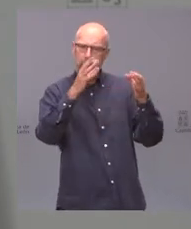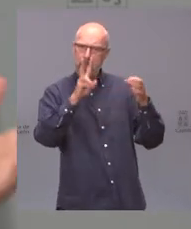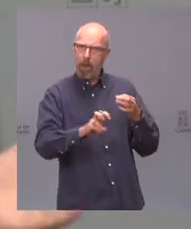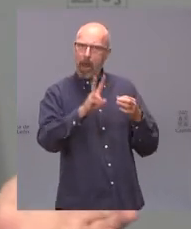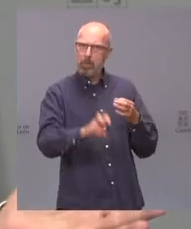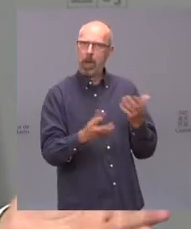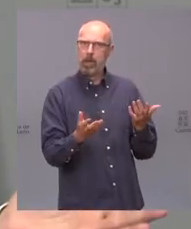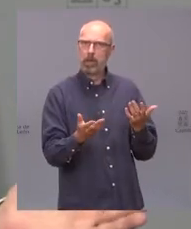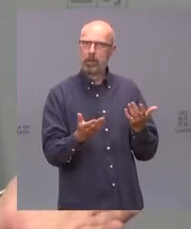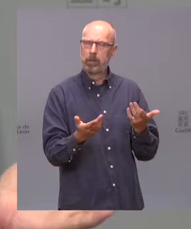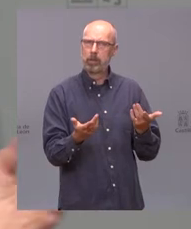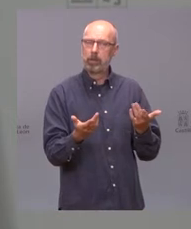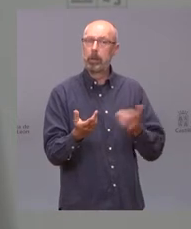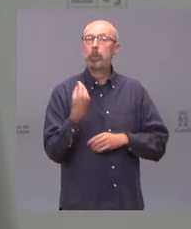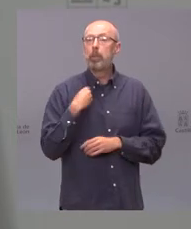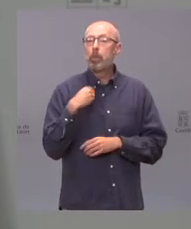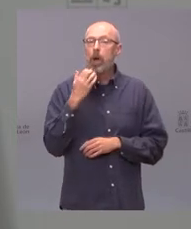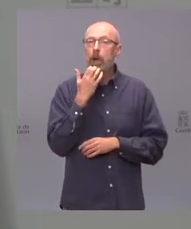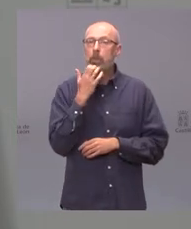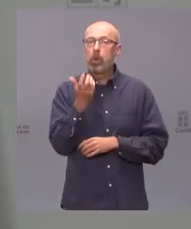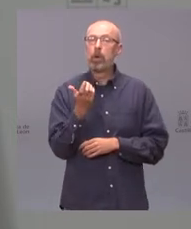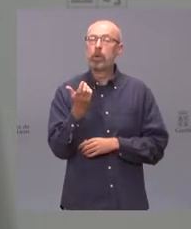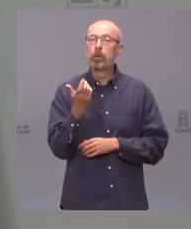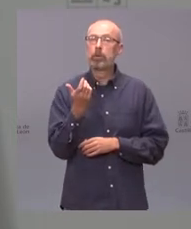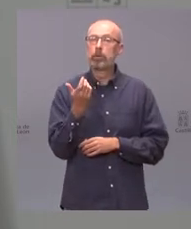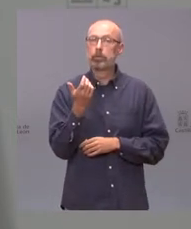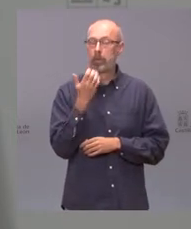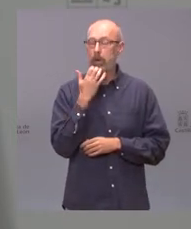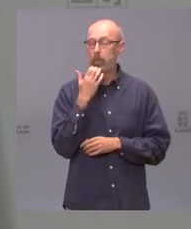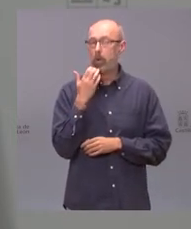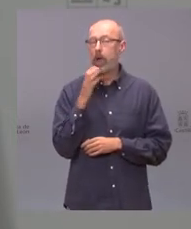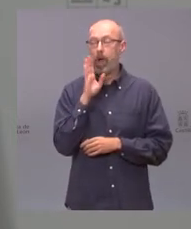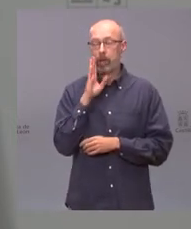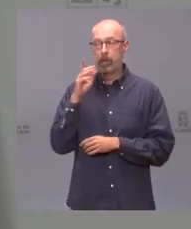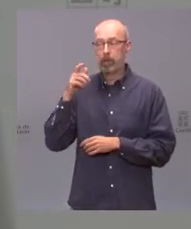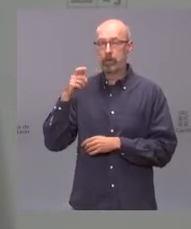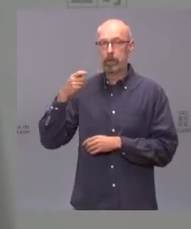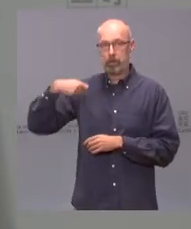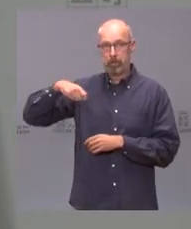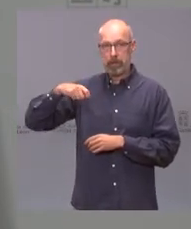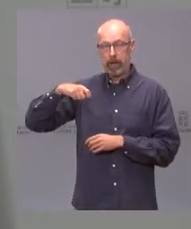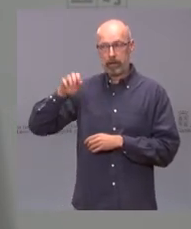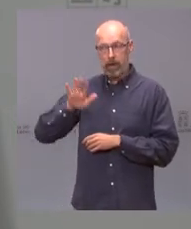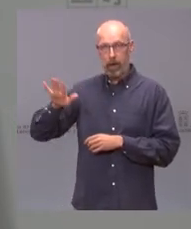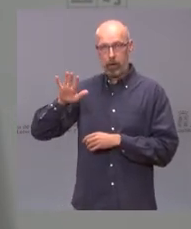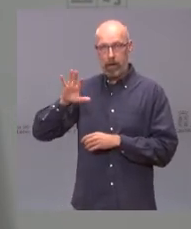el mismo ejemplo que ha utilizado la la presidenta nacional de Ciudadanos